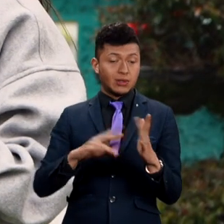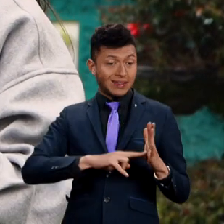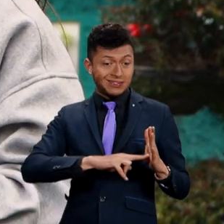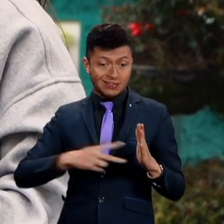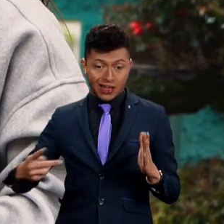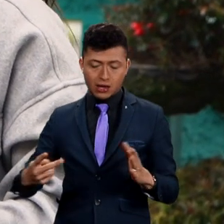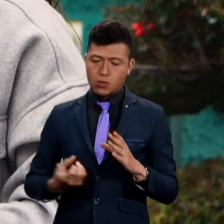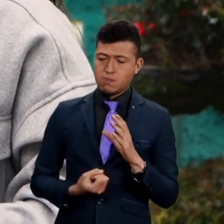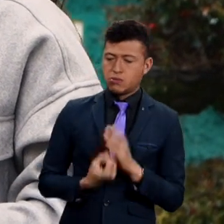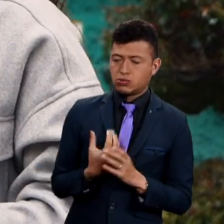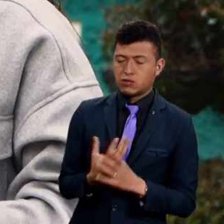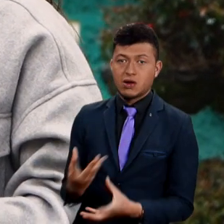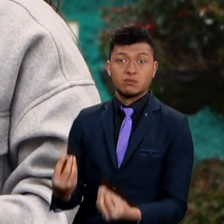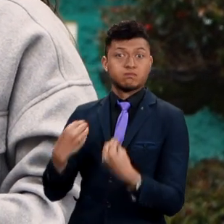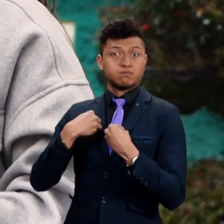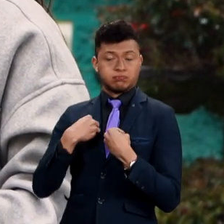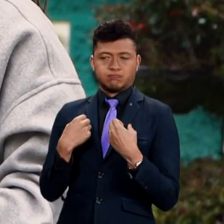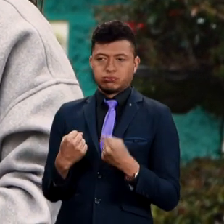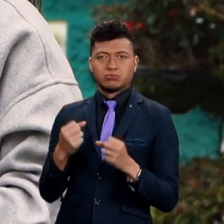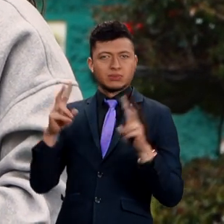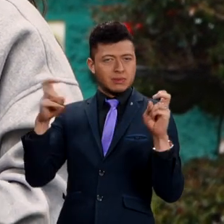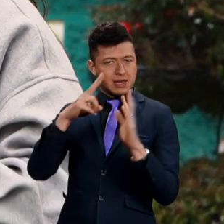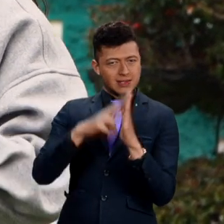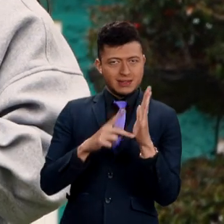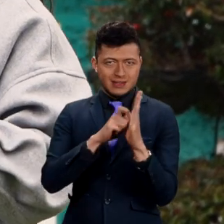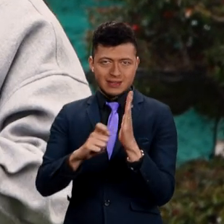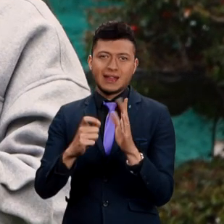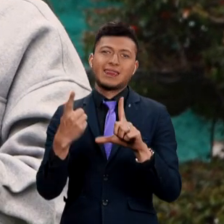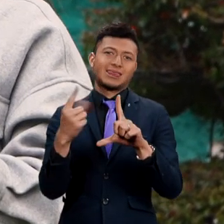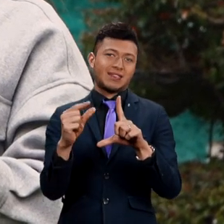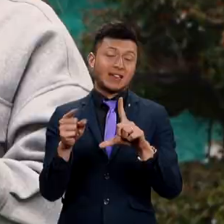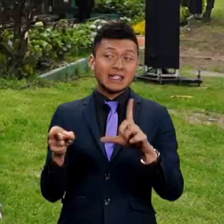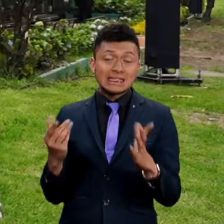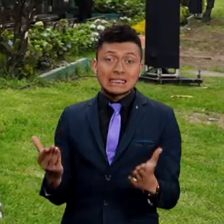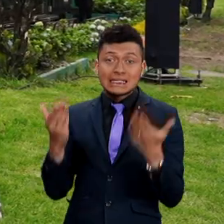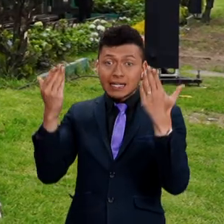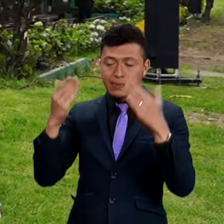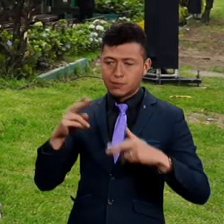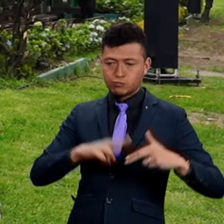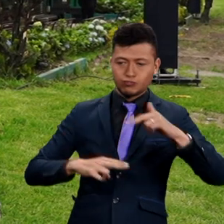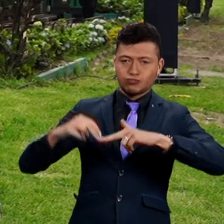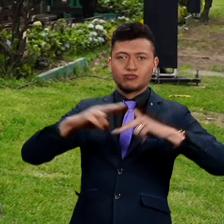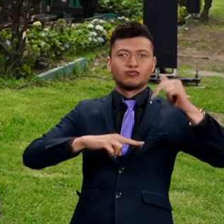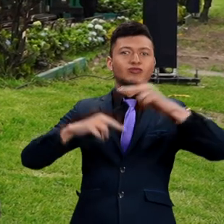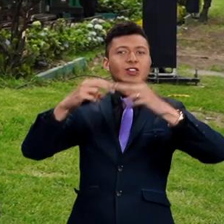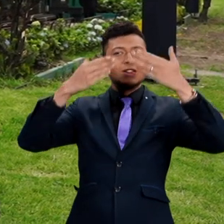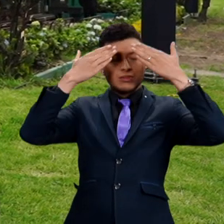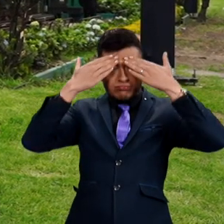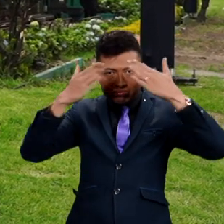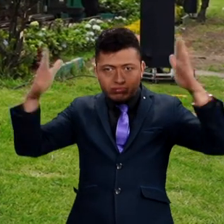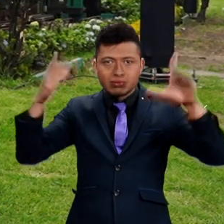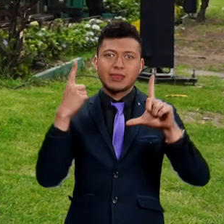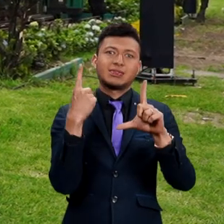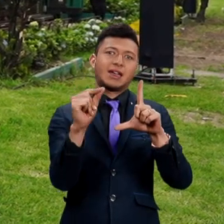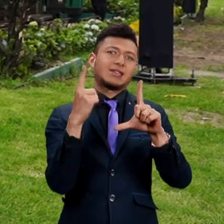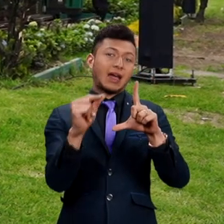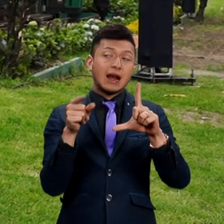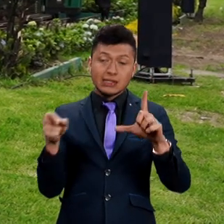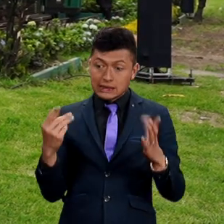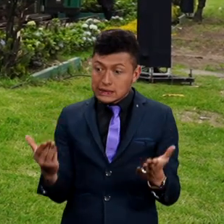apropiarán las TIC para la productividad por medio de la alfabetización digital y esto nos permitirá construir una